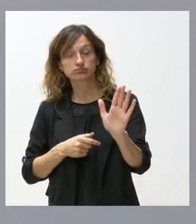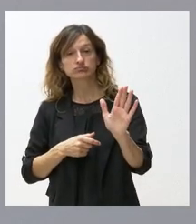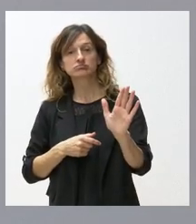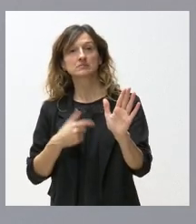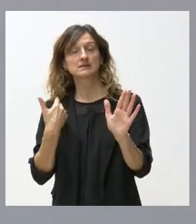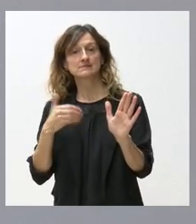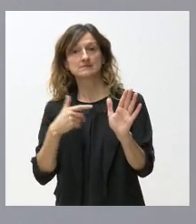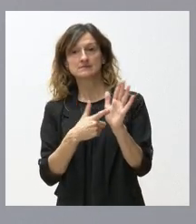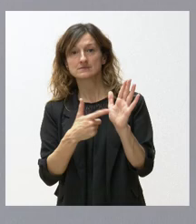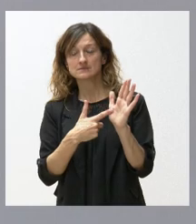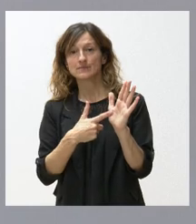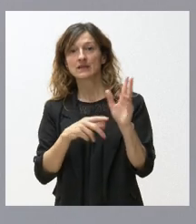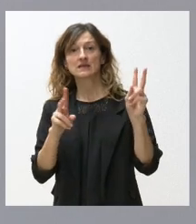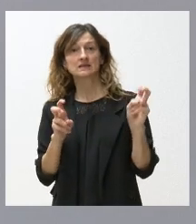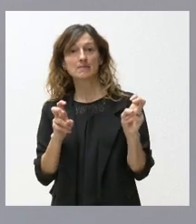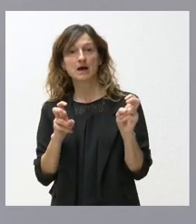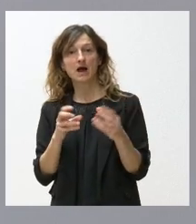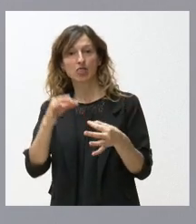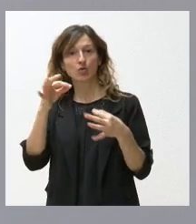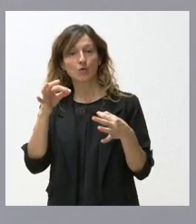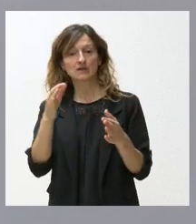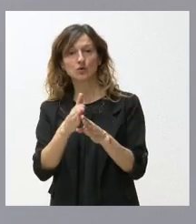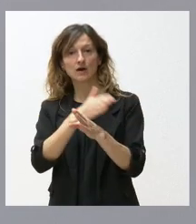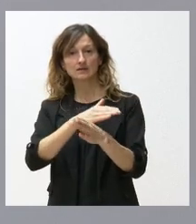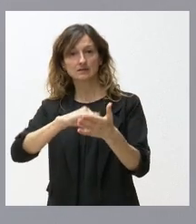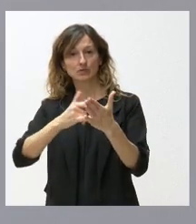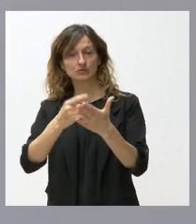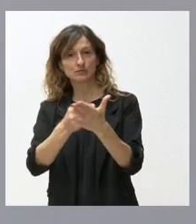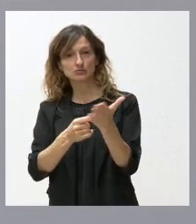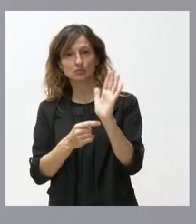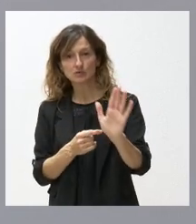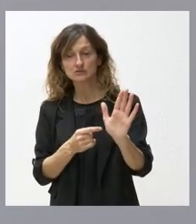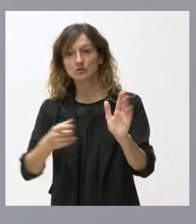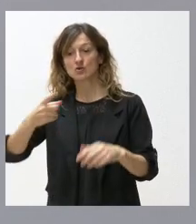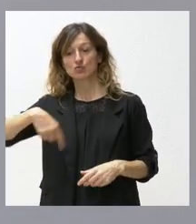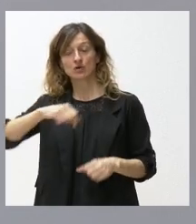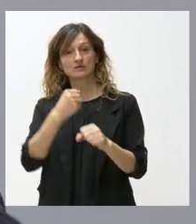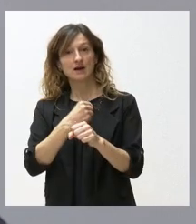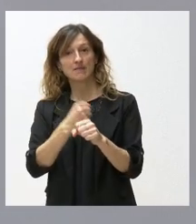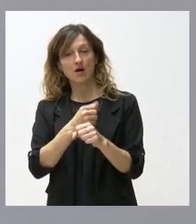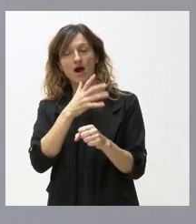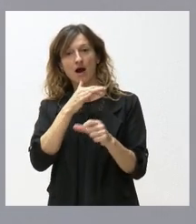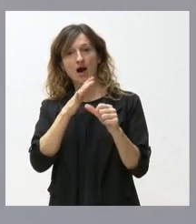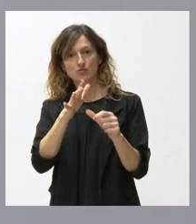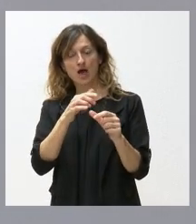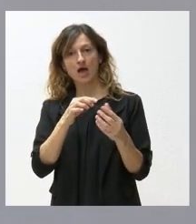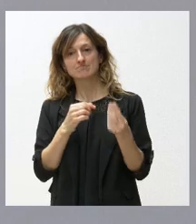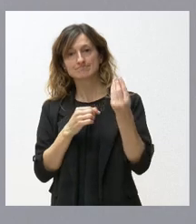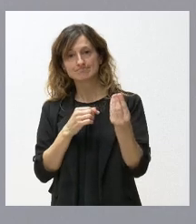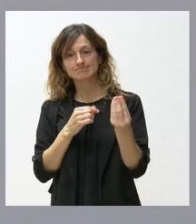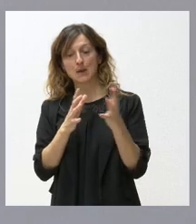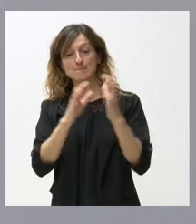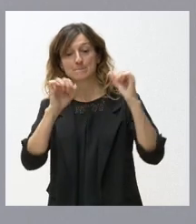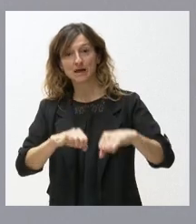mesa un documento que es el anteproyecto de presupuestos y nuestro trabajo es intentar canalizar ahora este gran pacto